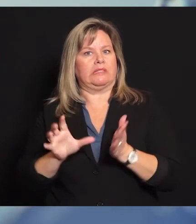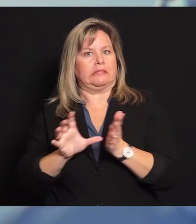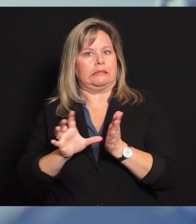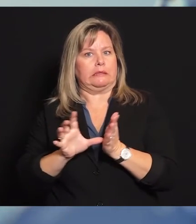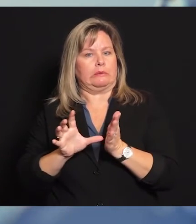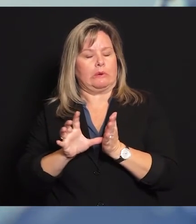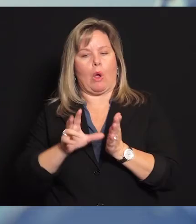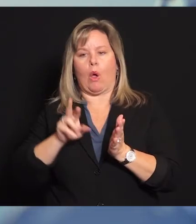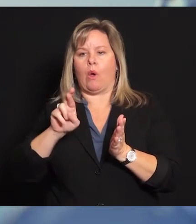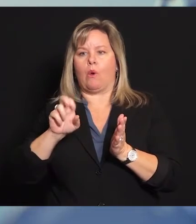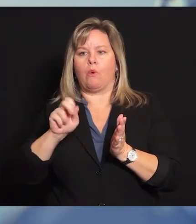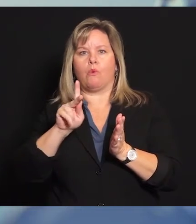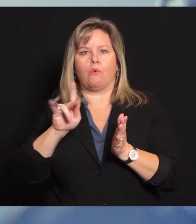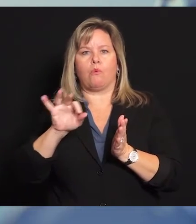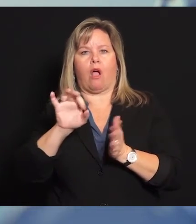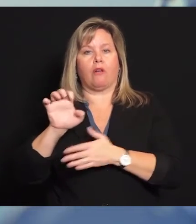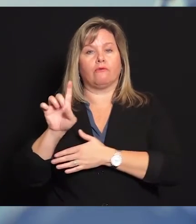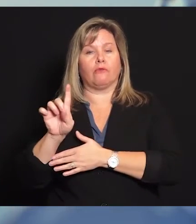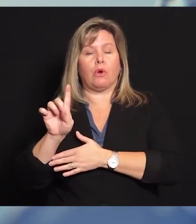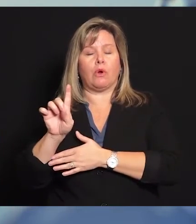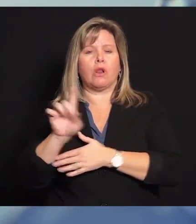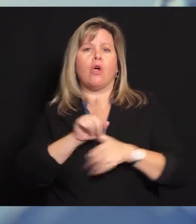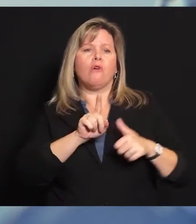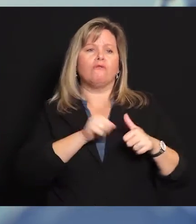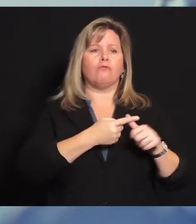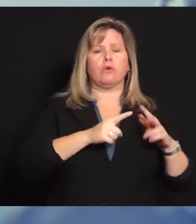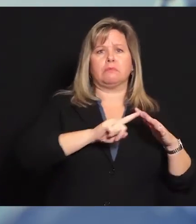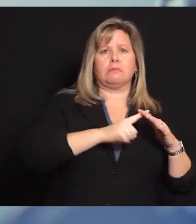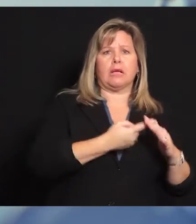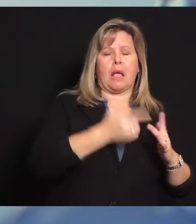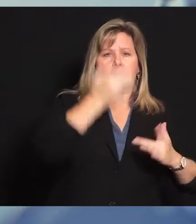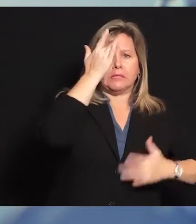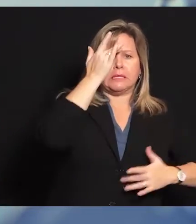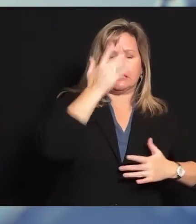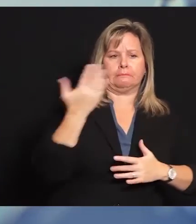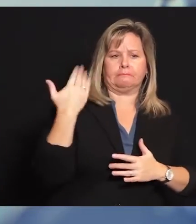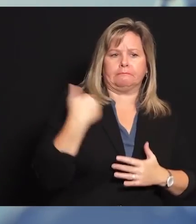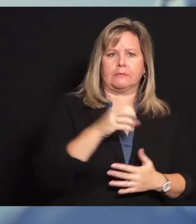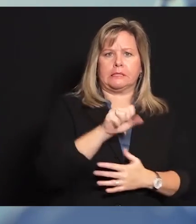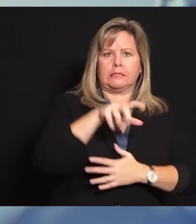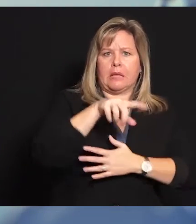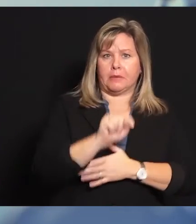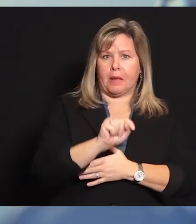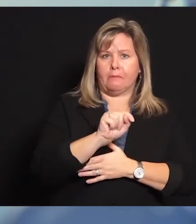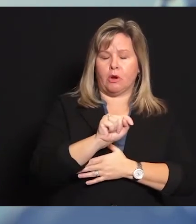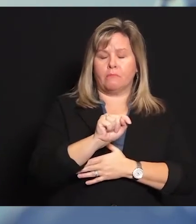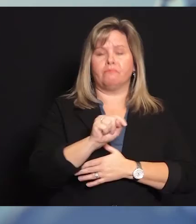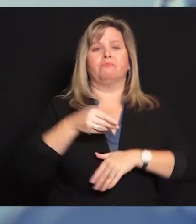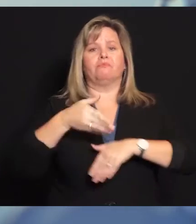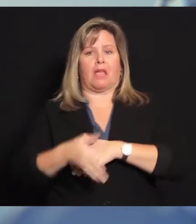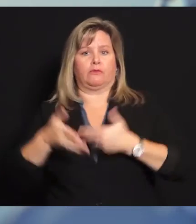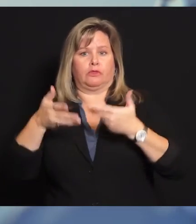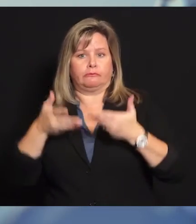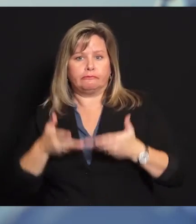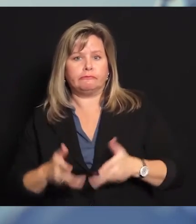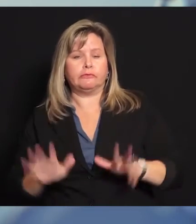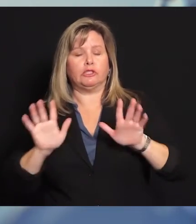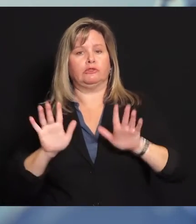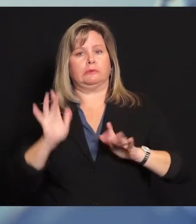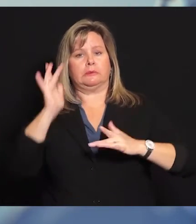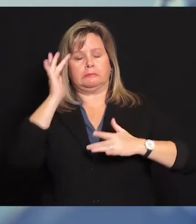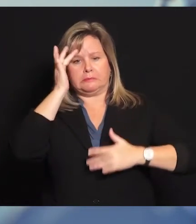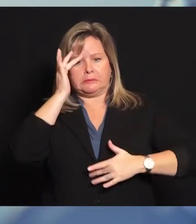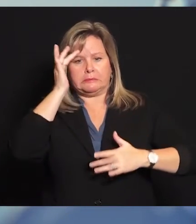fútbol sano y activo recibió el virus por primera vez en octubre, pero un mes después de que sus leves síntomas habían